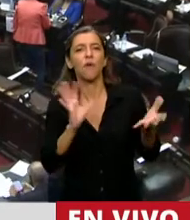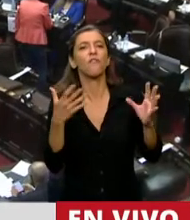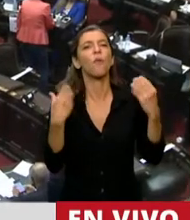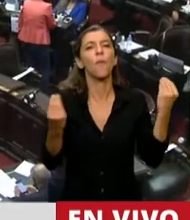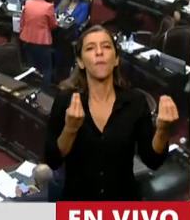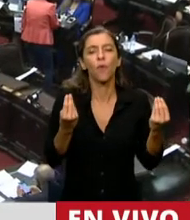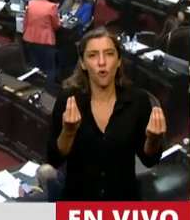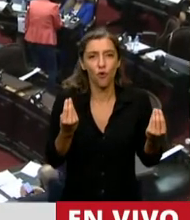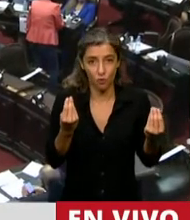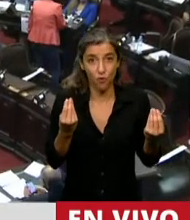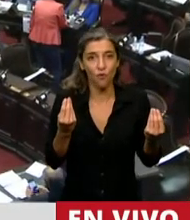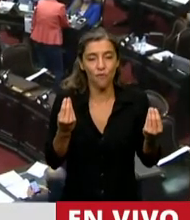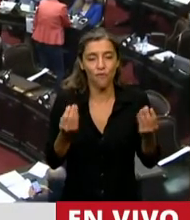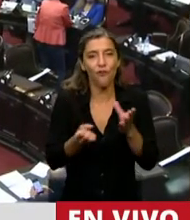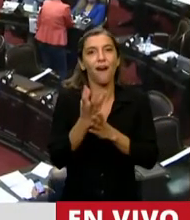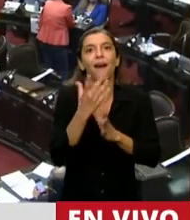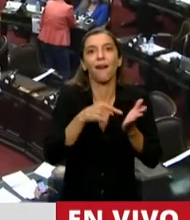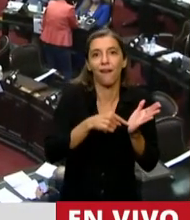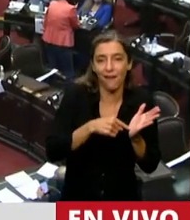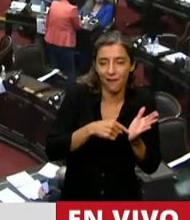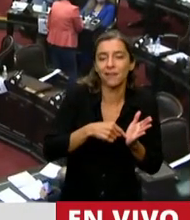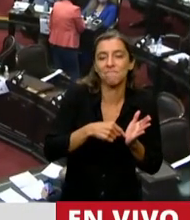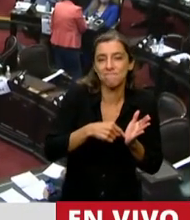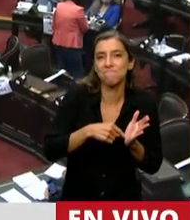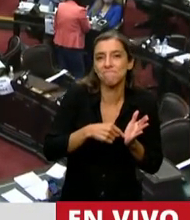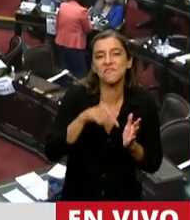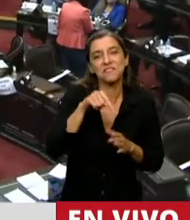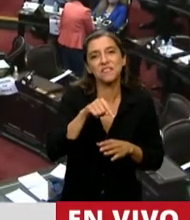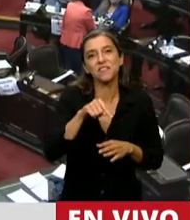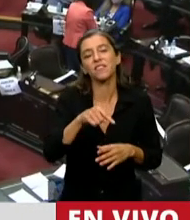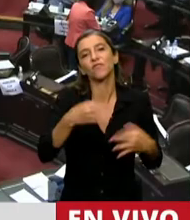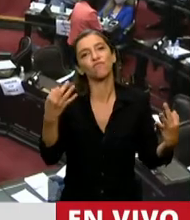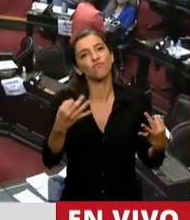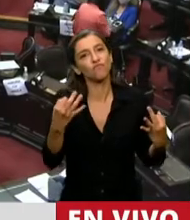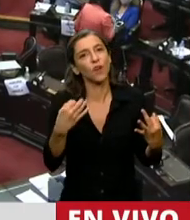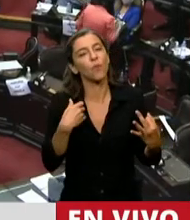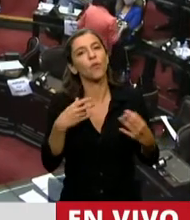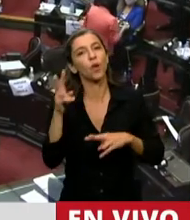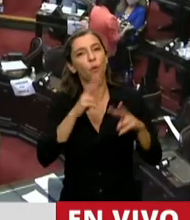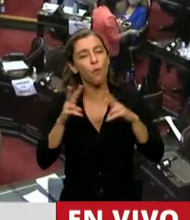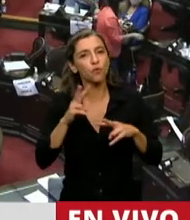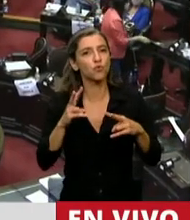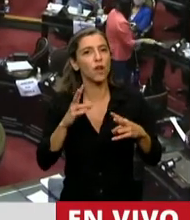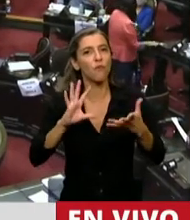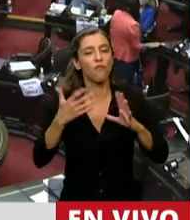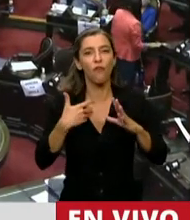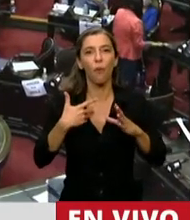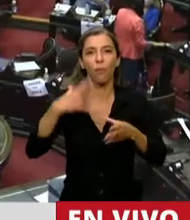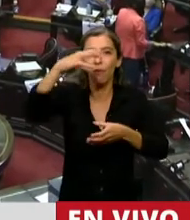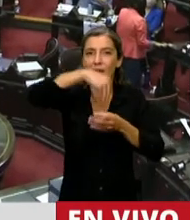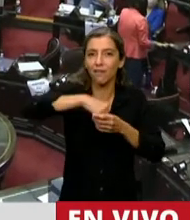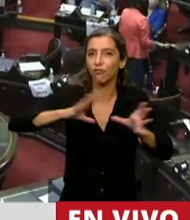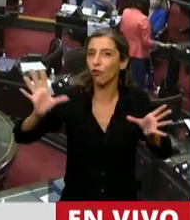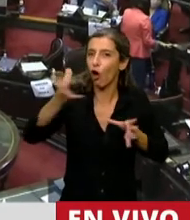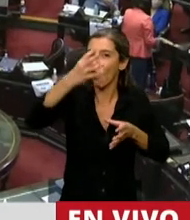actores. Y se hizo en una forma participativa, equilibrada, estuvimos más de dos meses trabajando sobre esto y